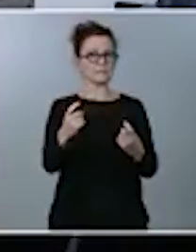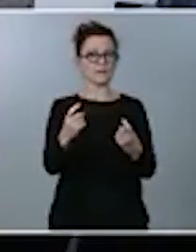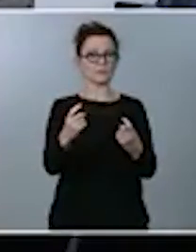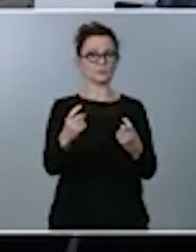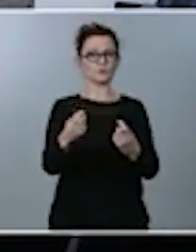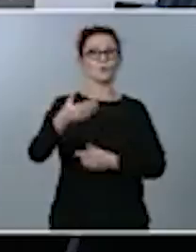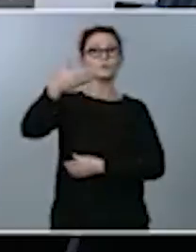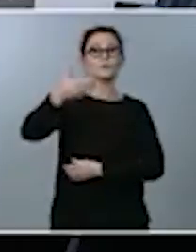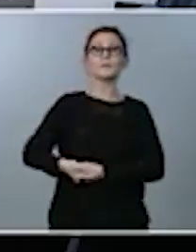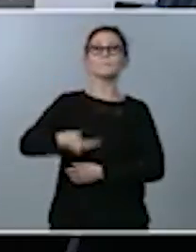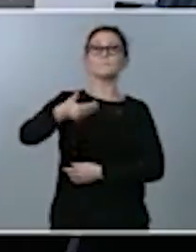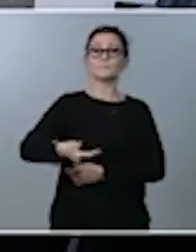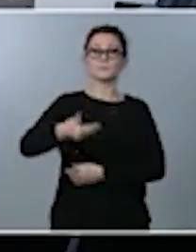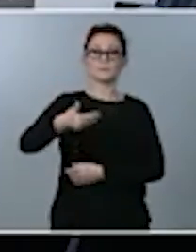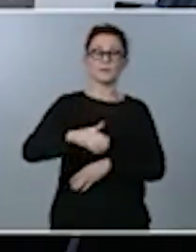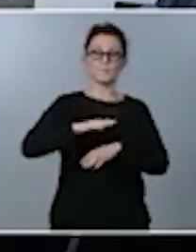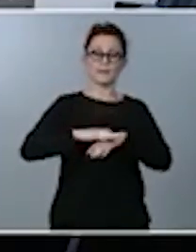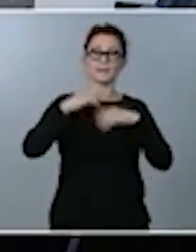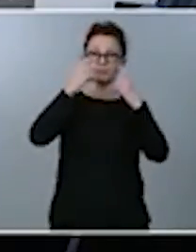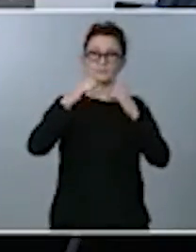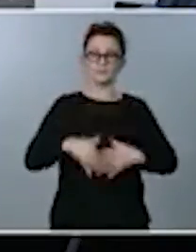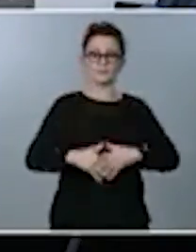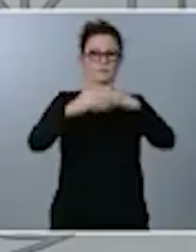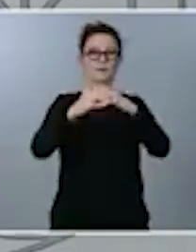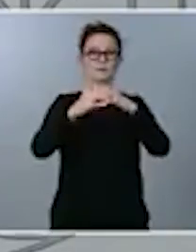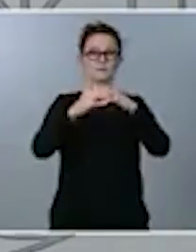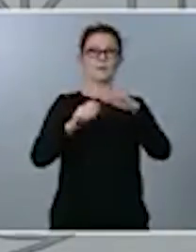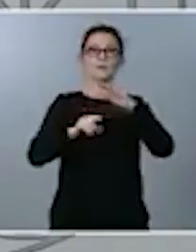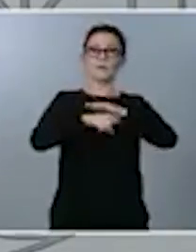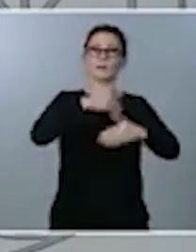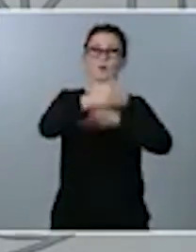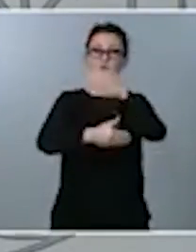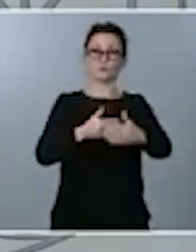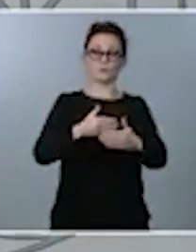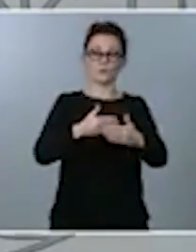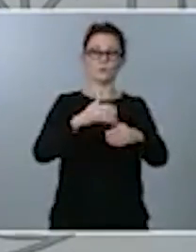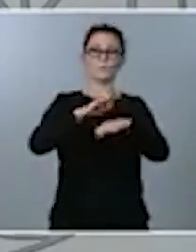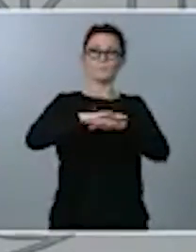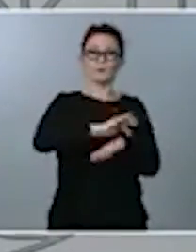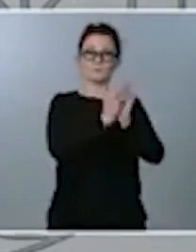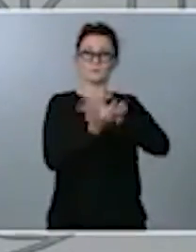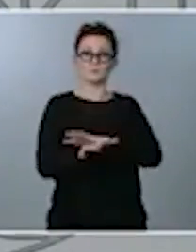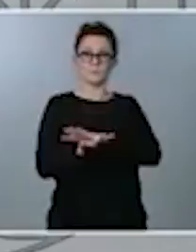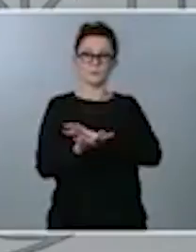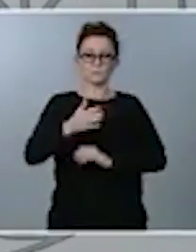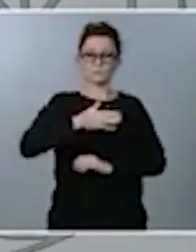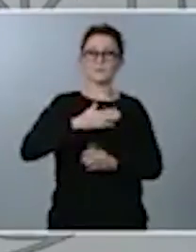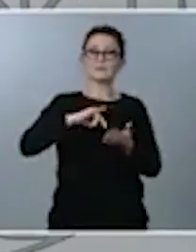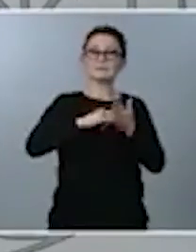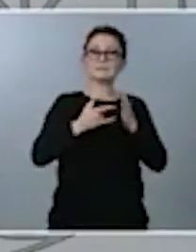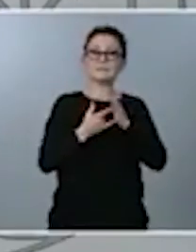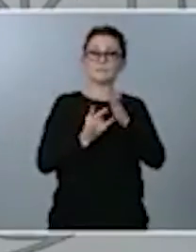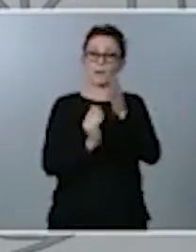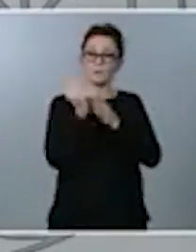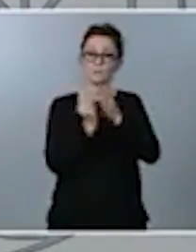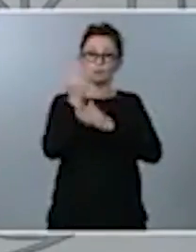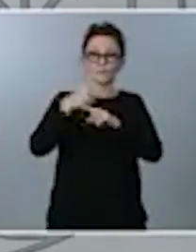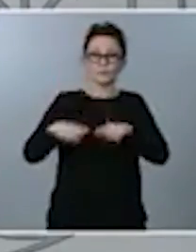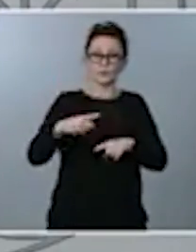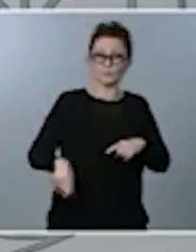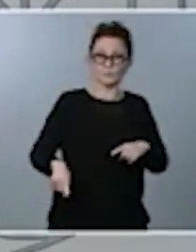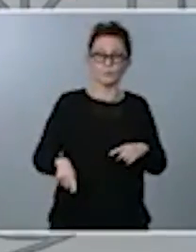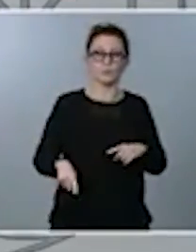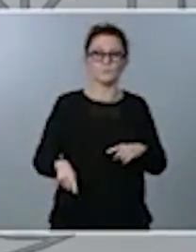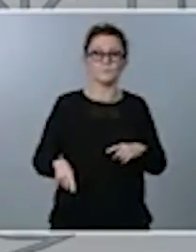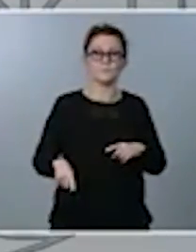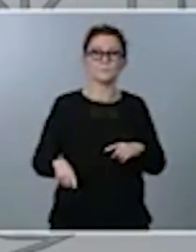para esta reconstrucción que tenemos por delante para la transformación de nuestro sistema productivo, intentando que todos los